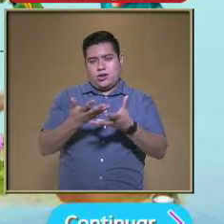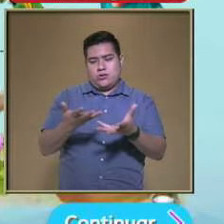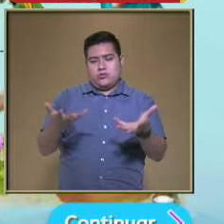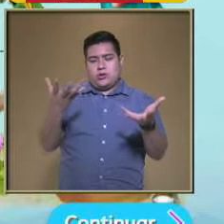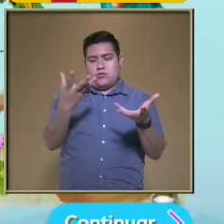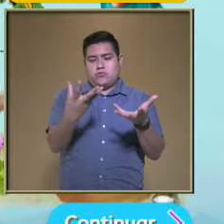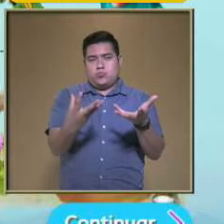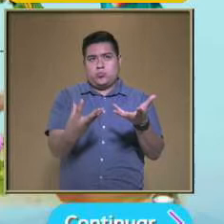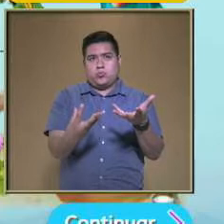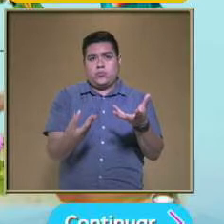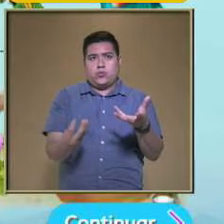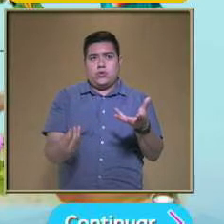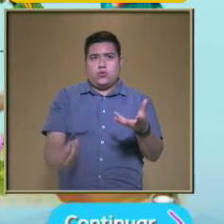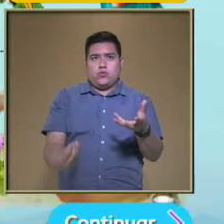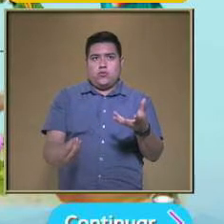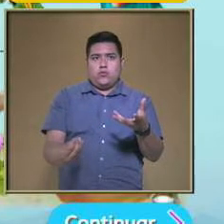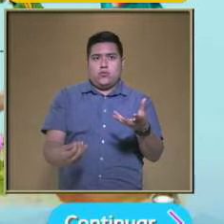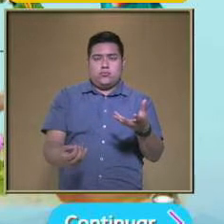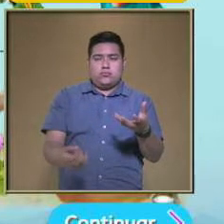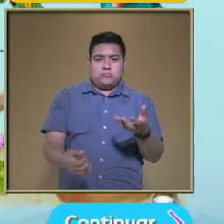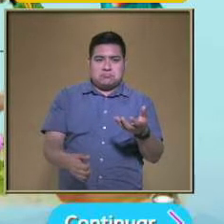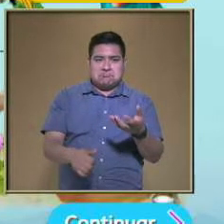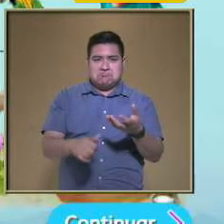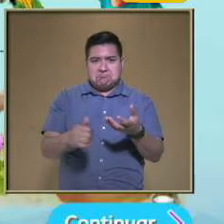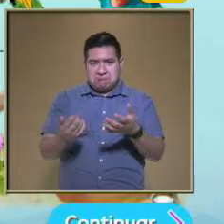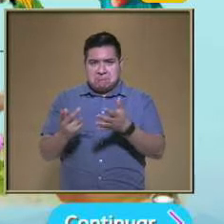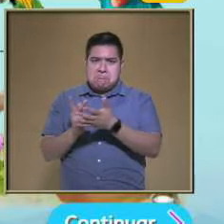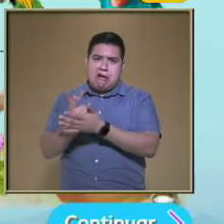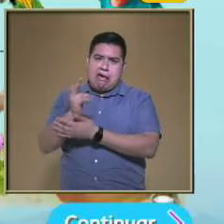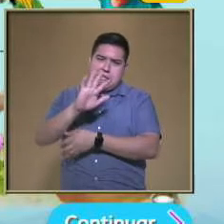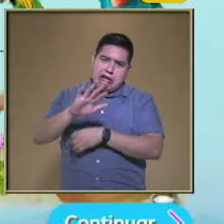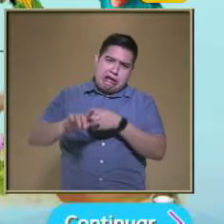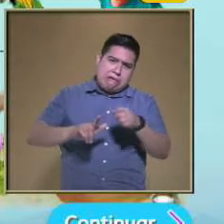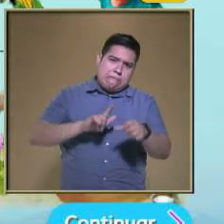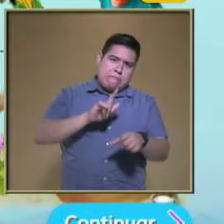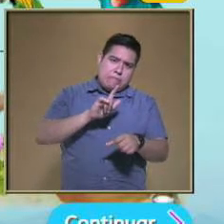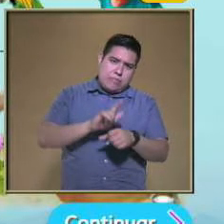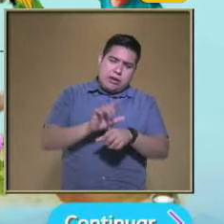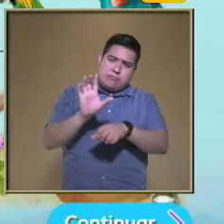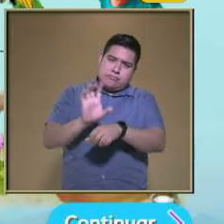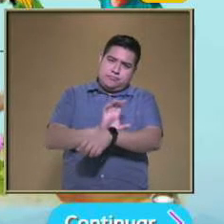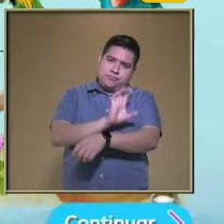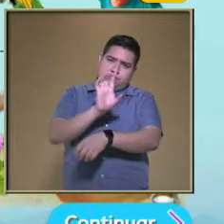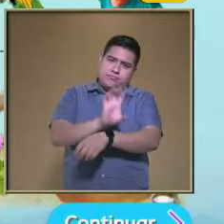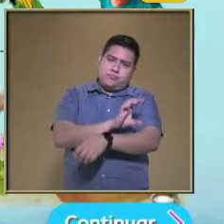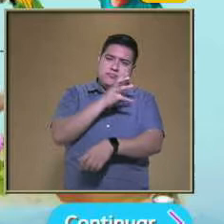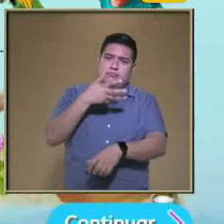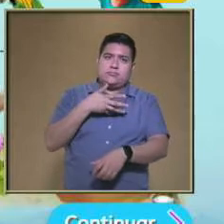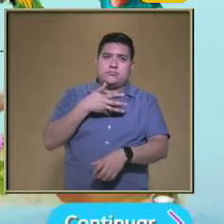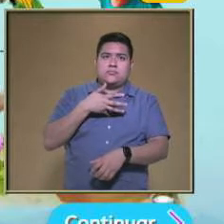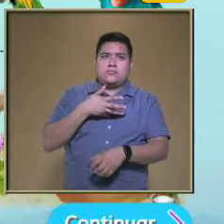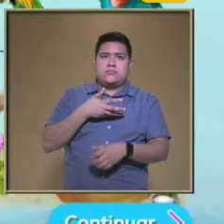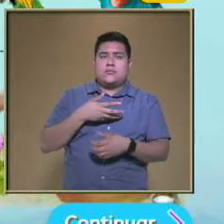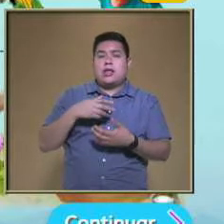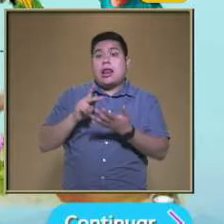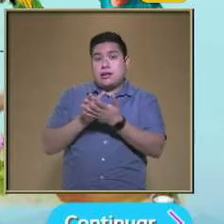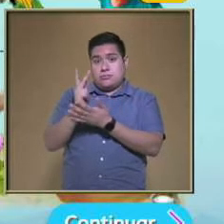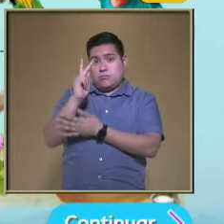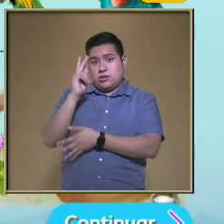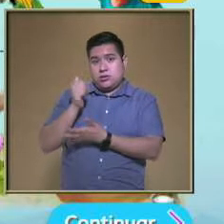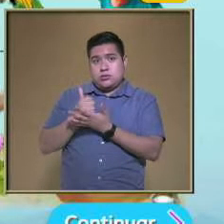Y que lo puedan incorporar Otros organismos Esta parte Que quedó en el suelo Se vuelve muy nutritivo Y beneficia a las plantas